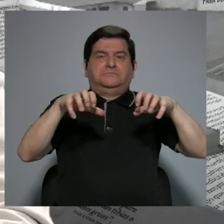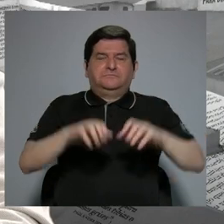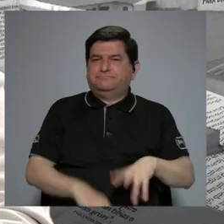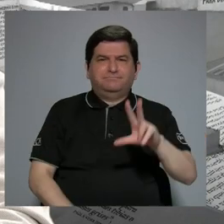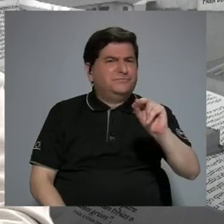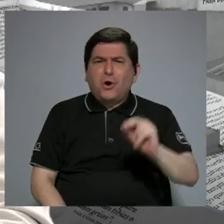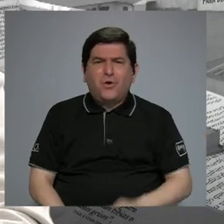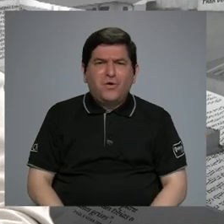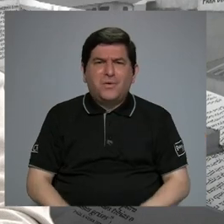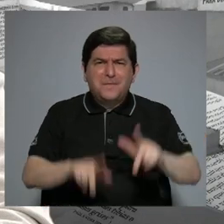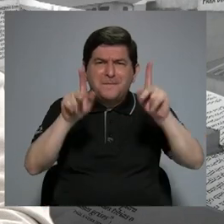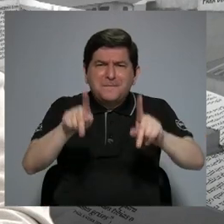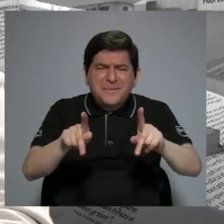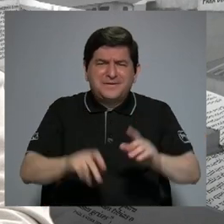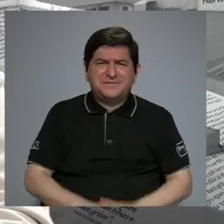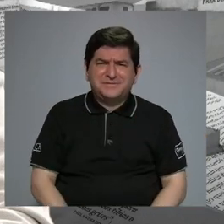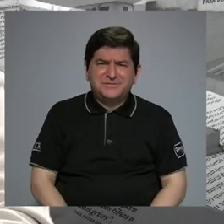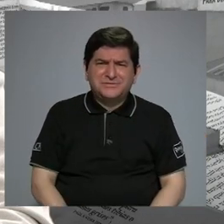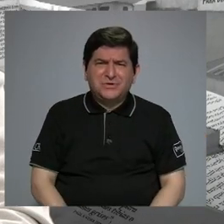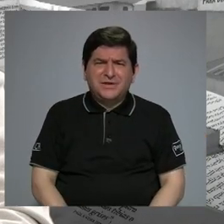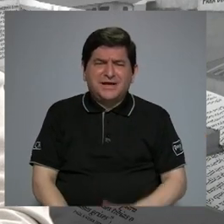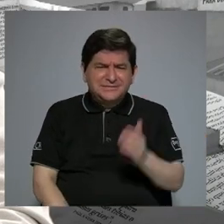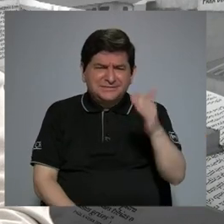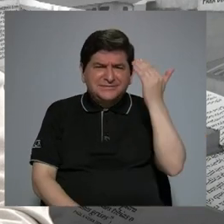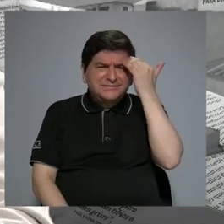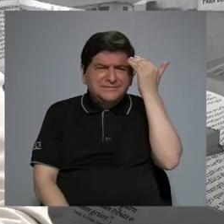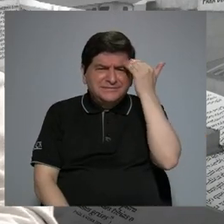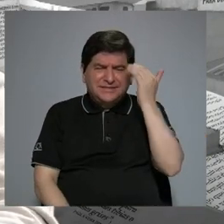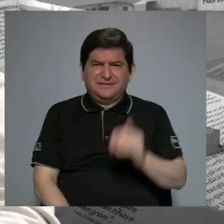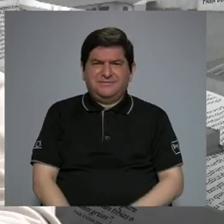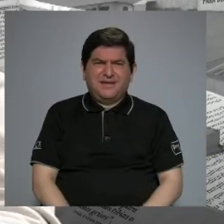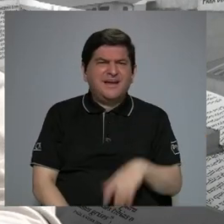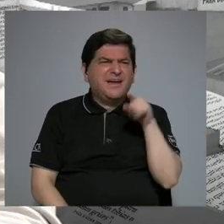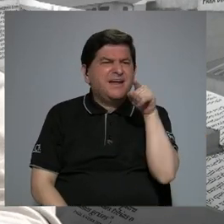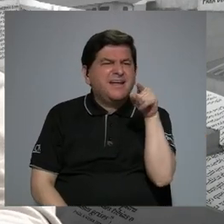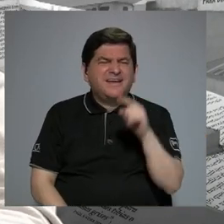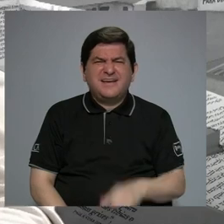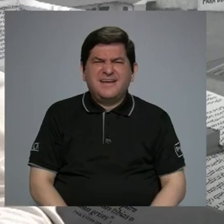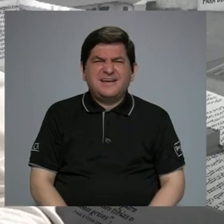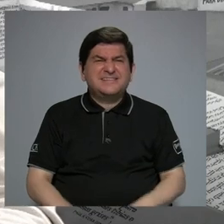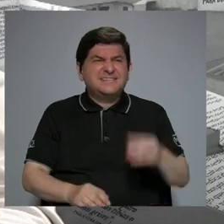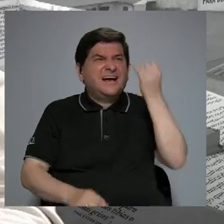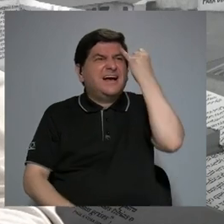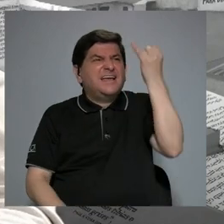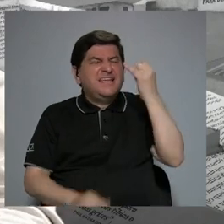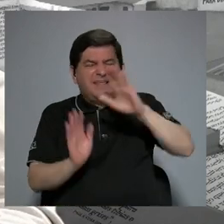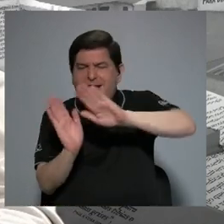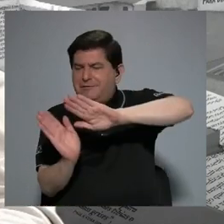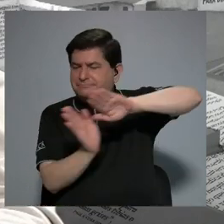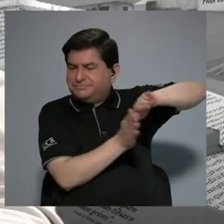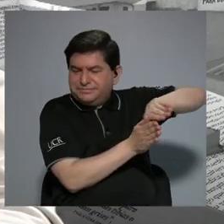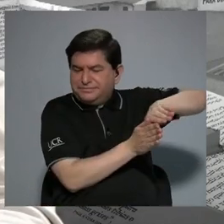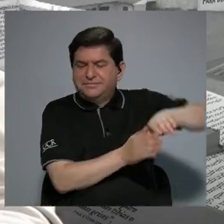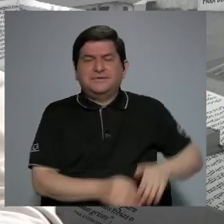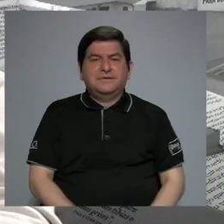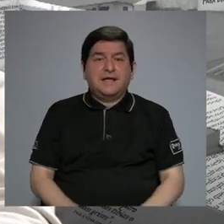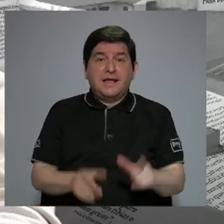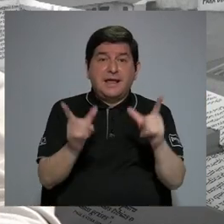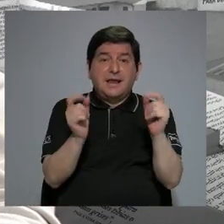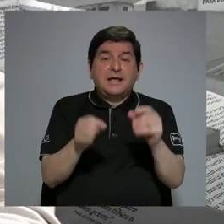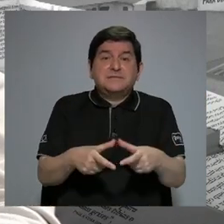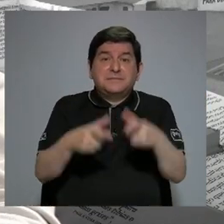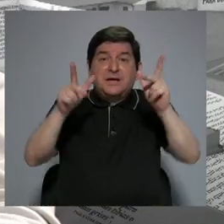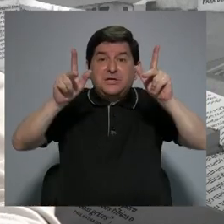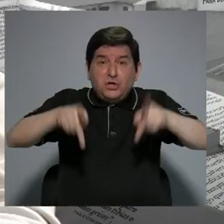Tenemos que educar a la gente para que la gente deje esa idea. El cáncer, la mayoría